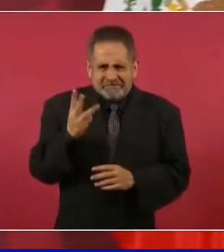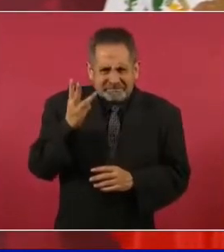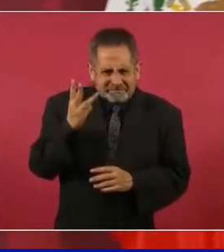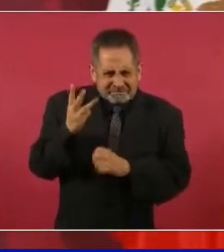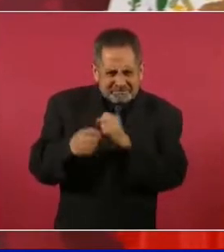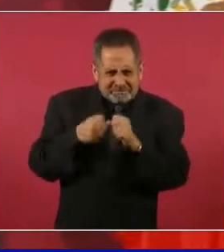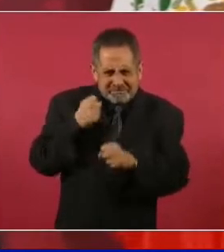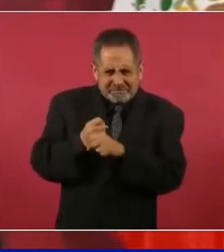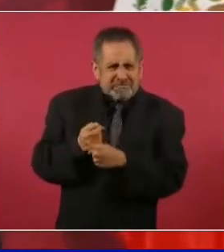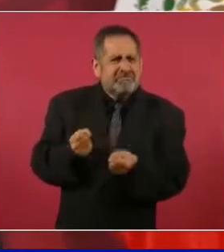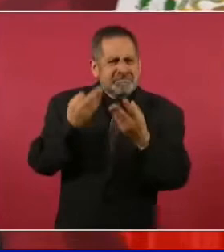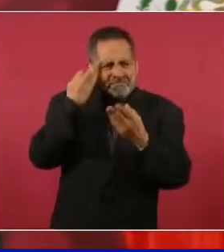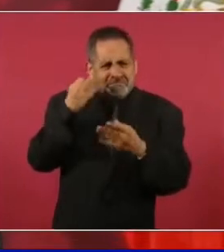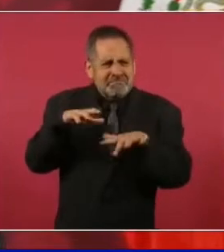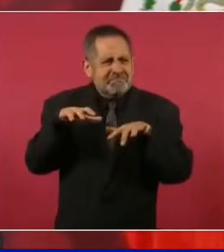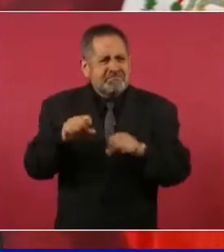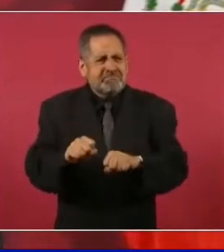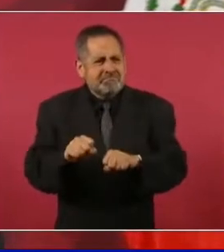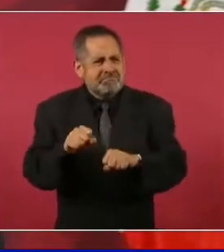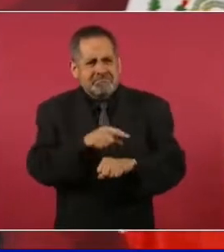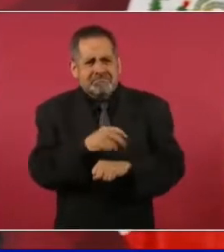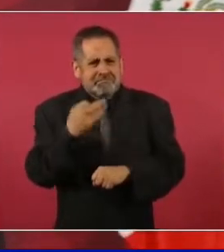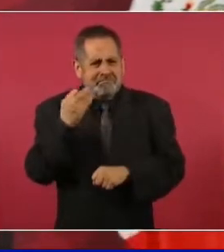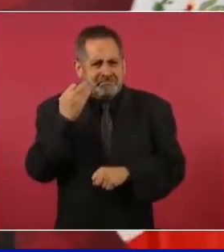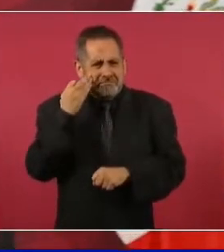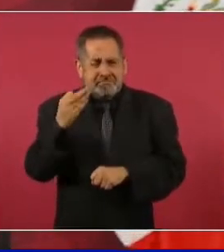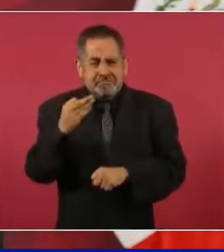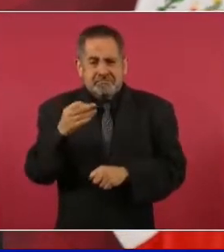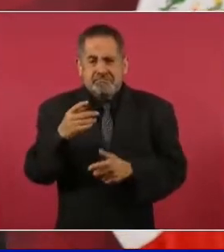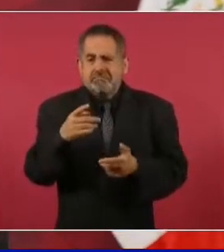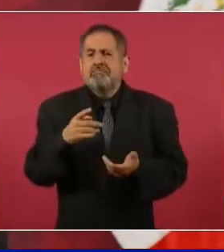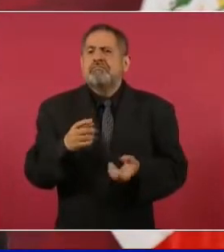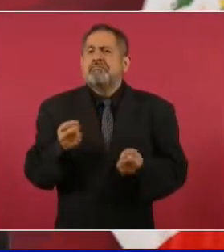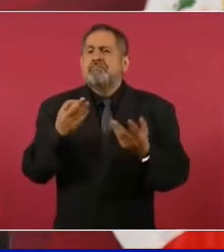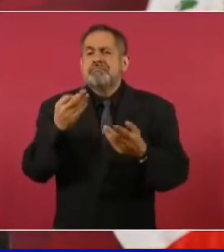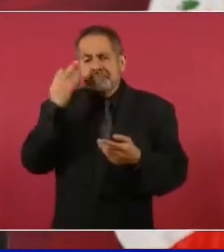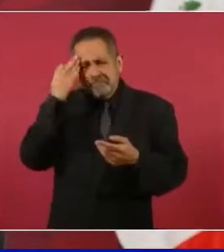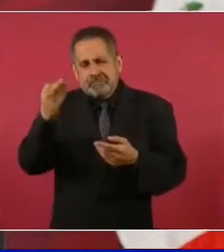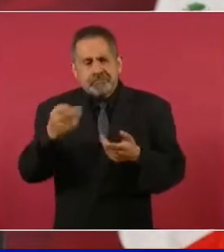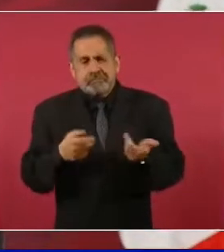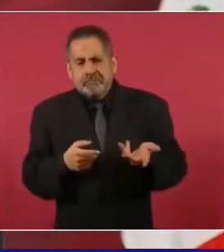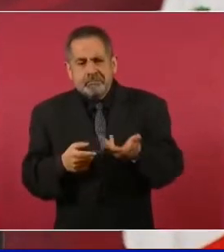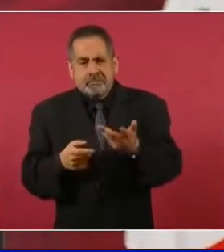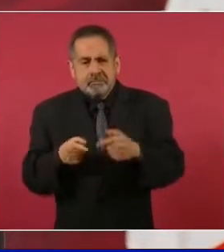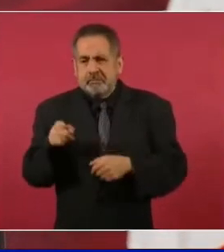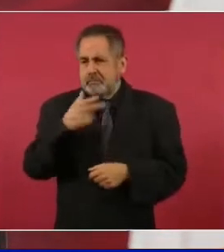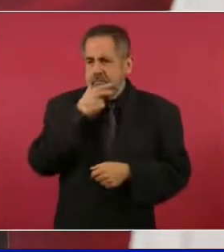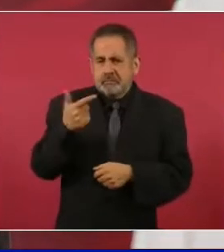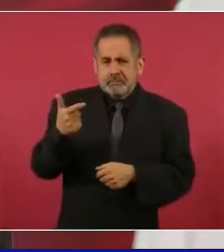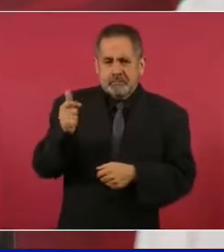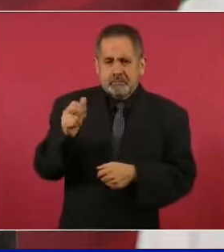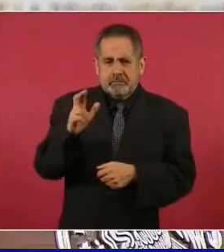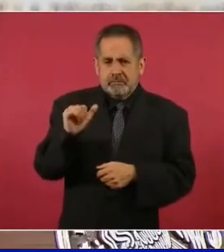años que fue detenido García Luna